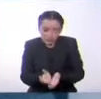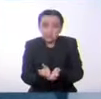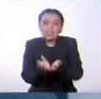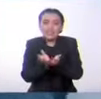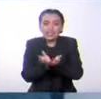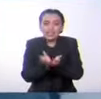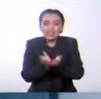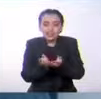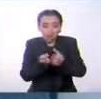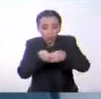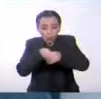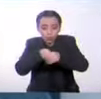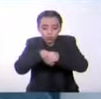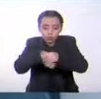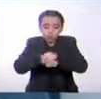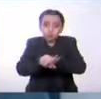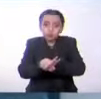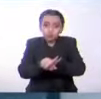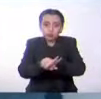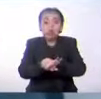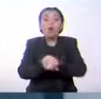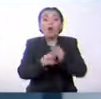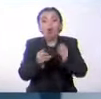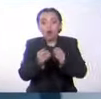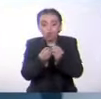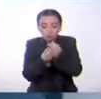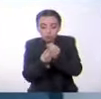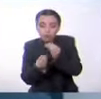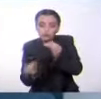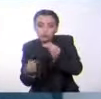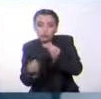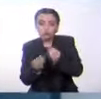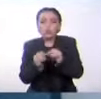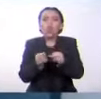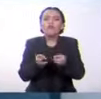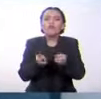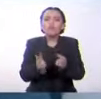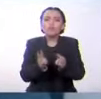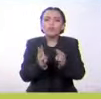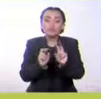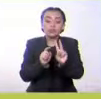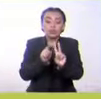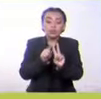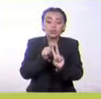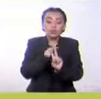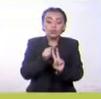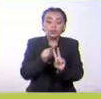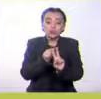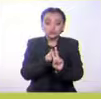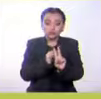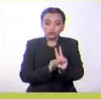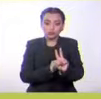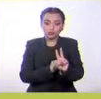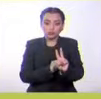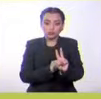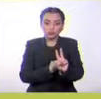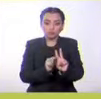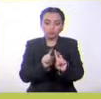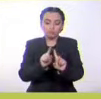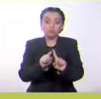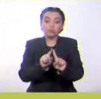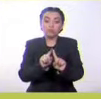Hay dos formas principales de nacer. Muchos animales son vivíparos.